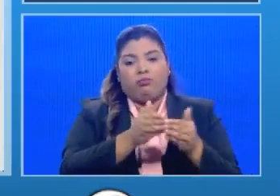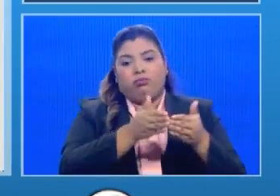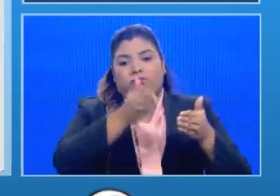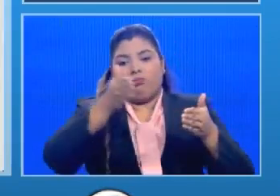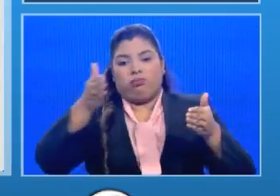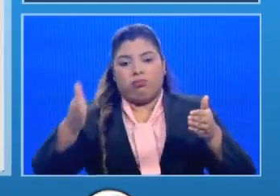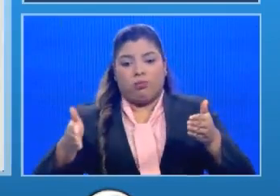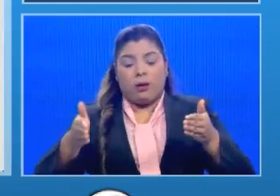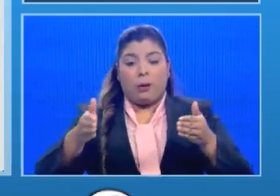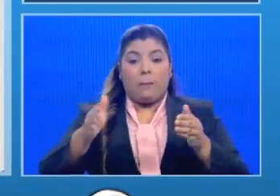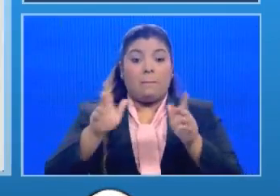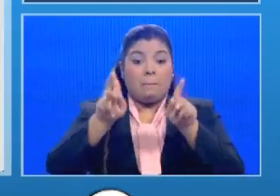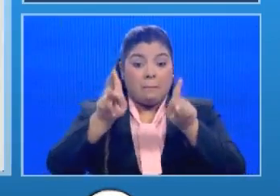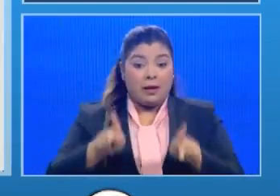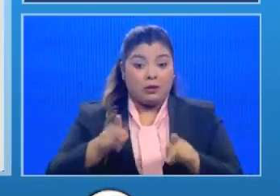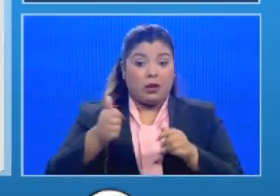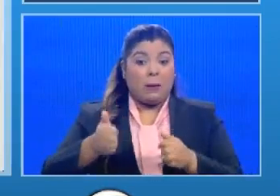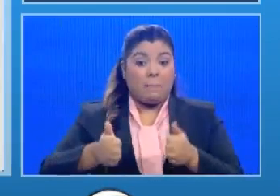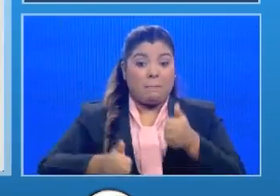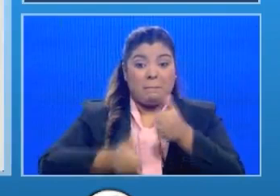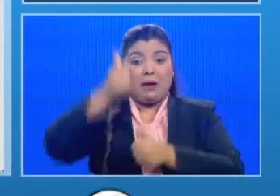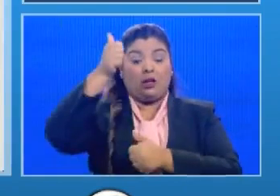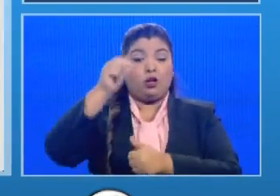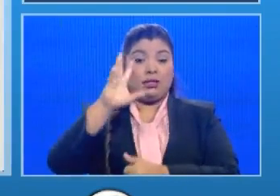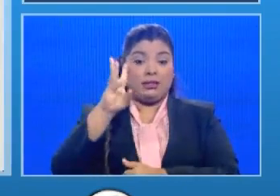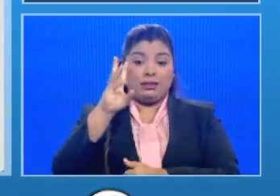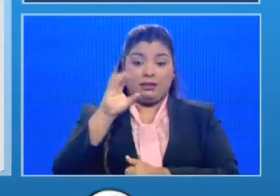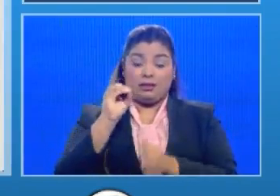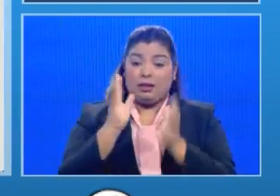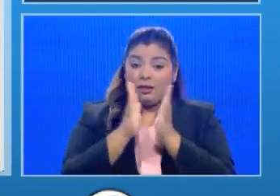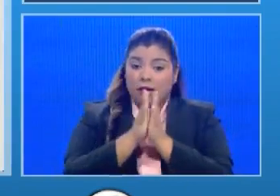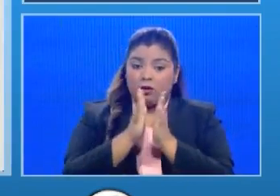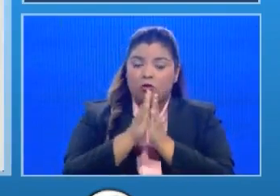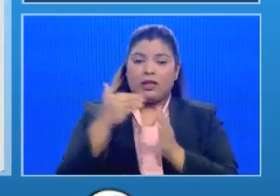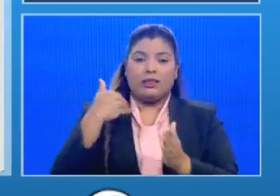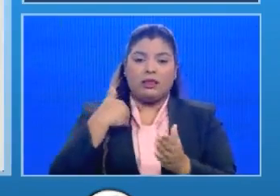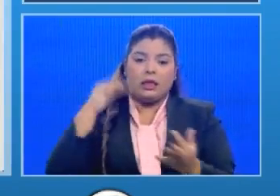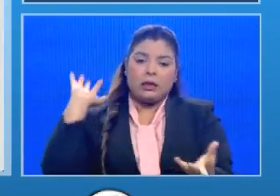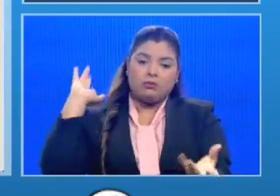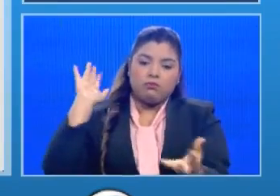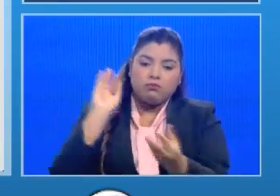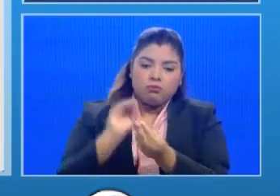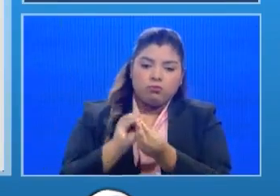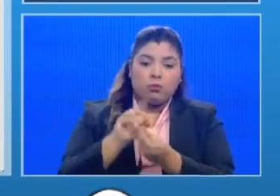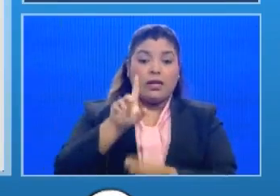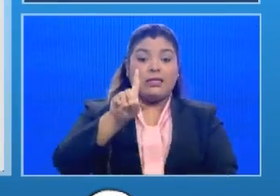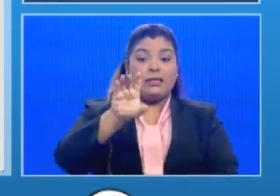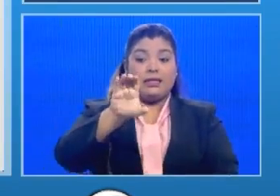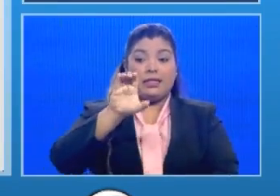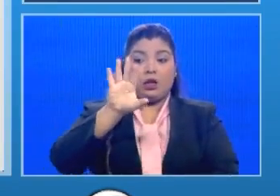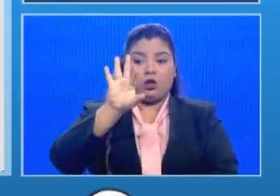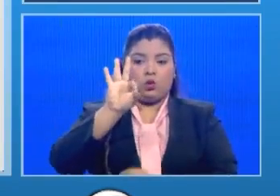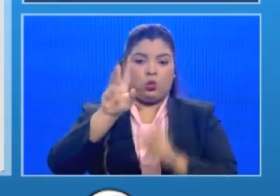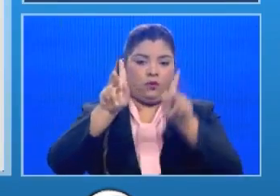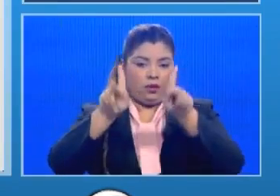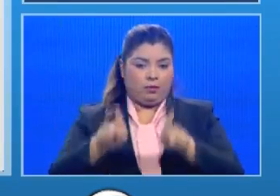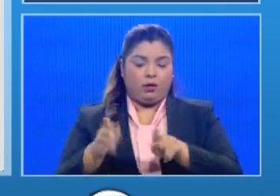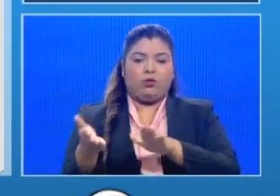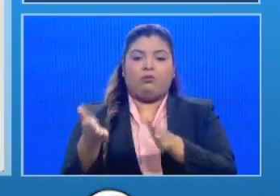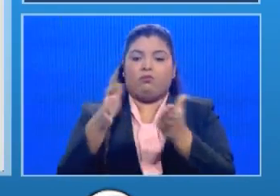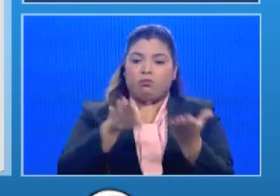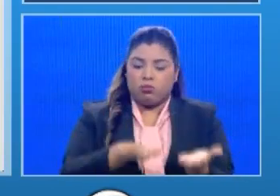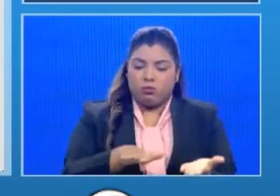donde los mayores de 60 años tienen un acumulado de 109 defunciones, lo que